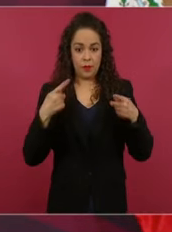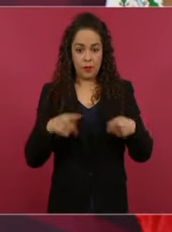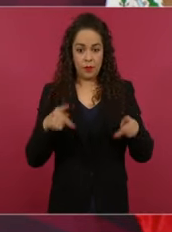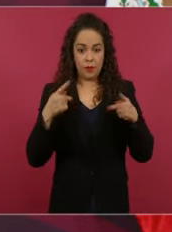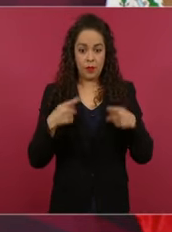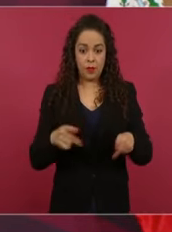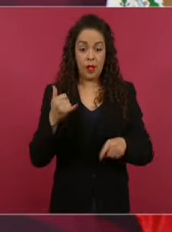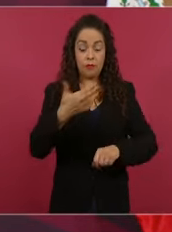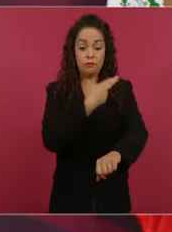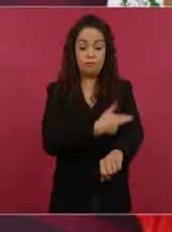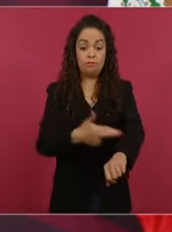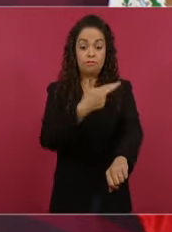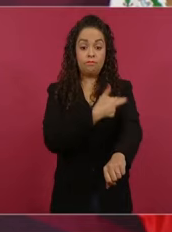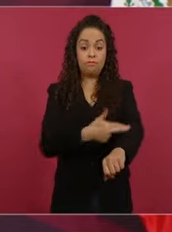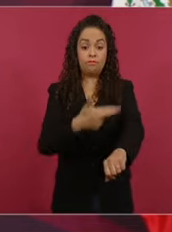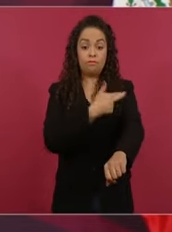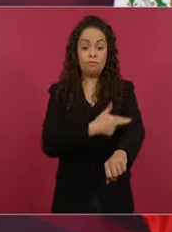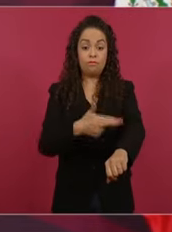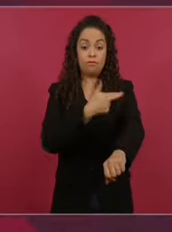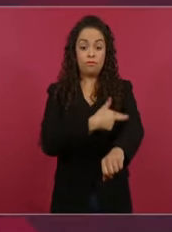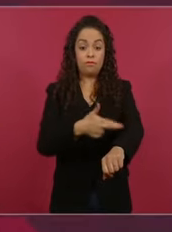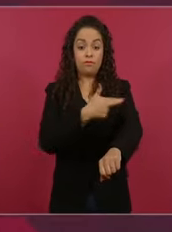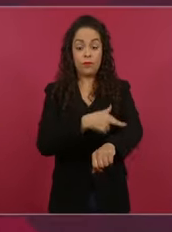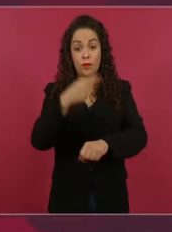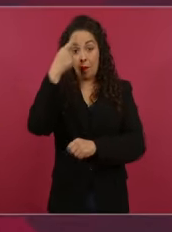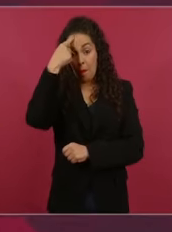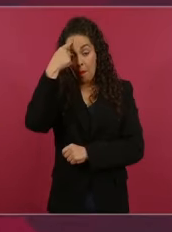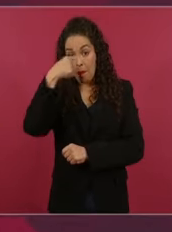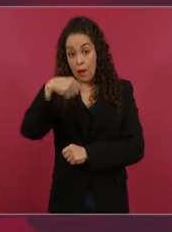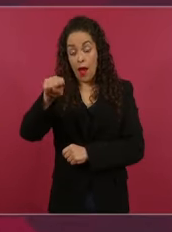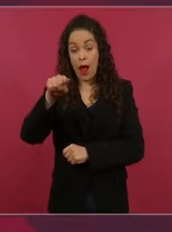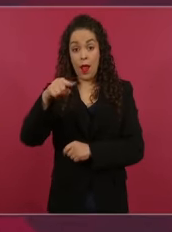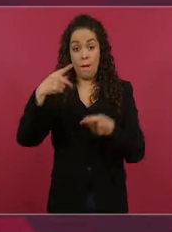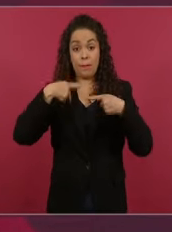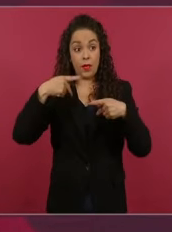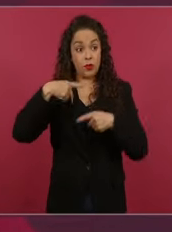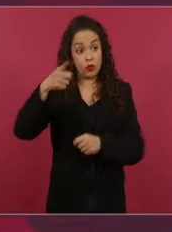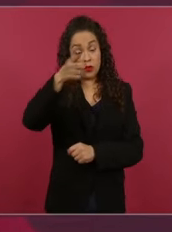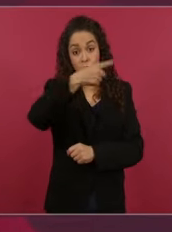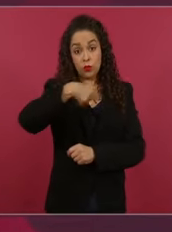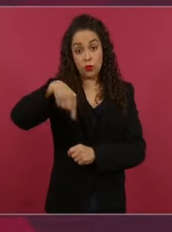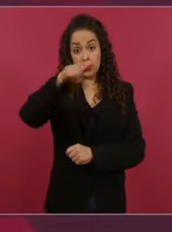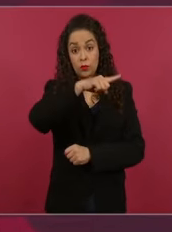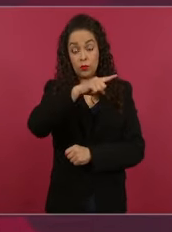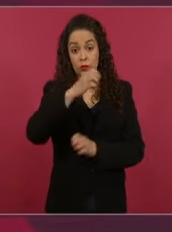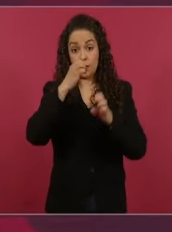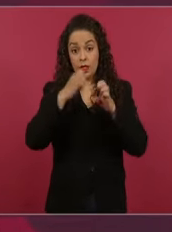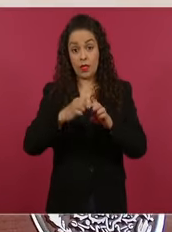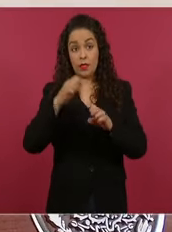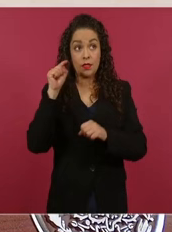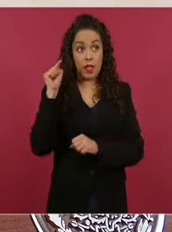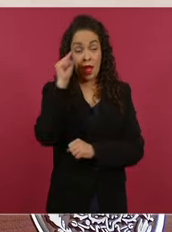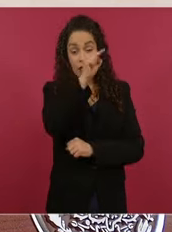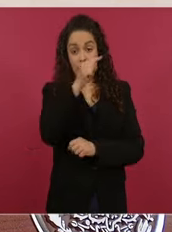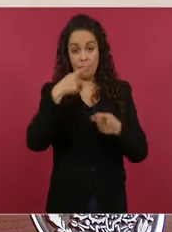de todos nuestros conunacionales.